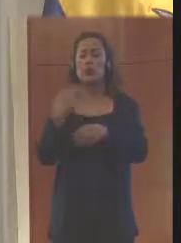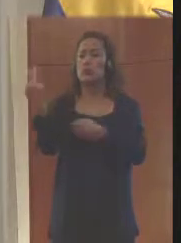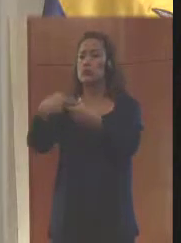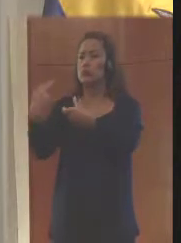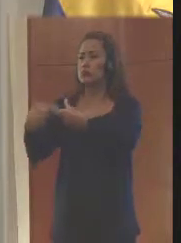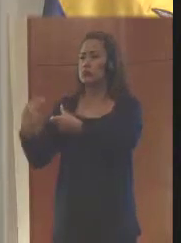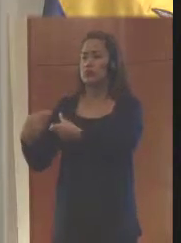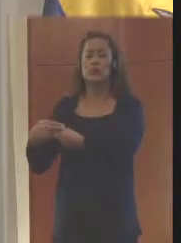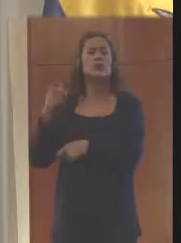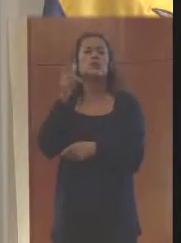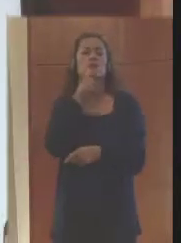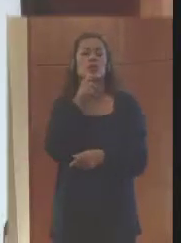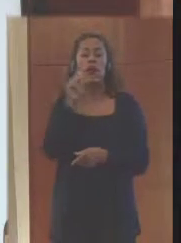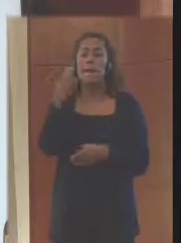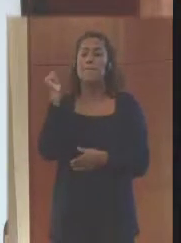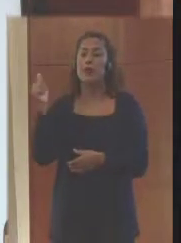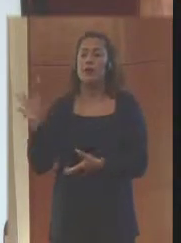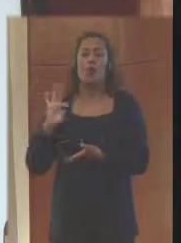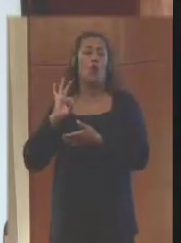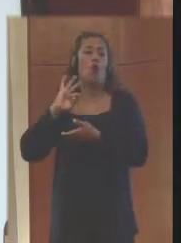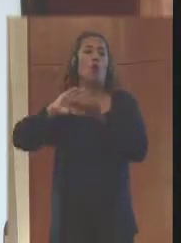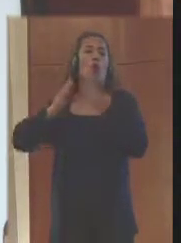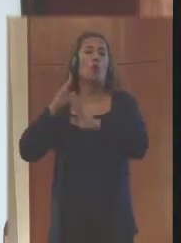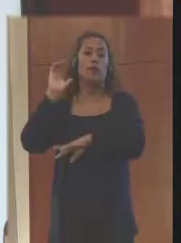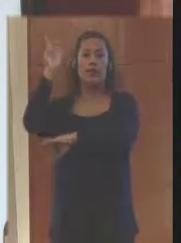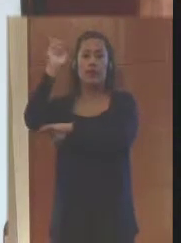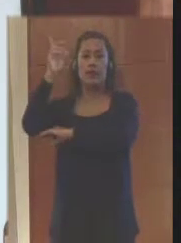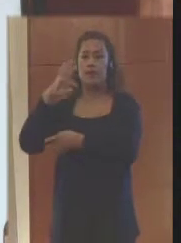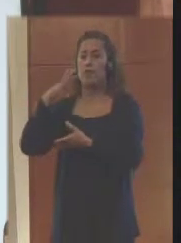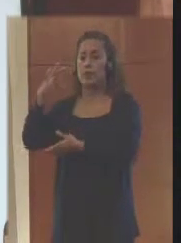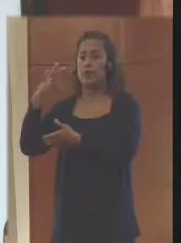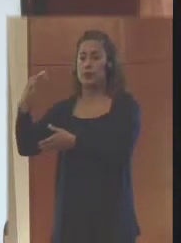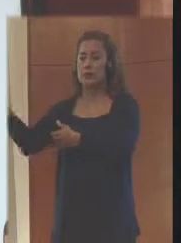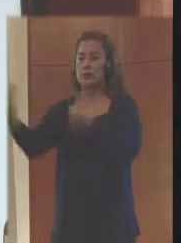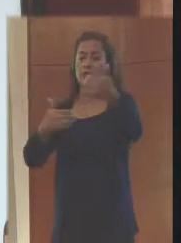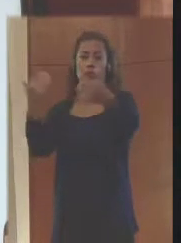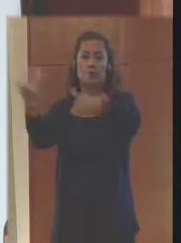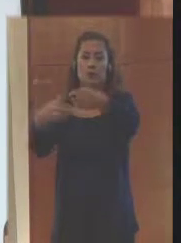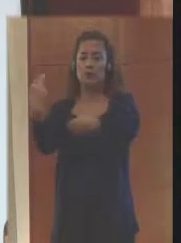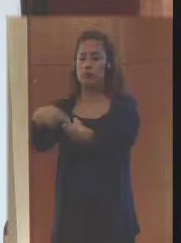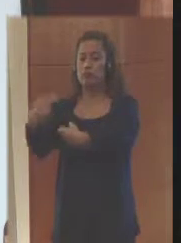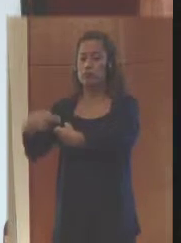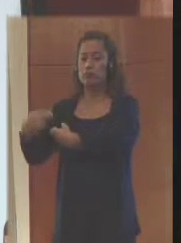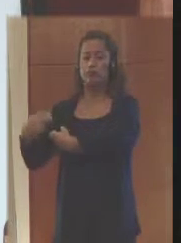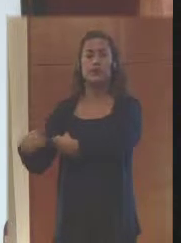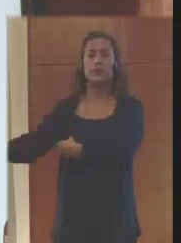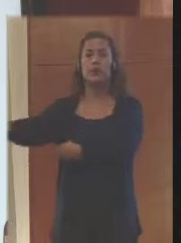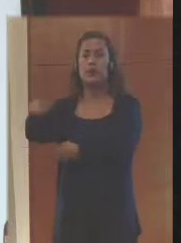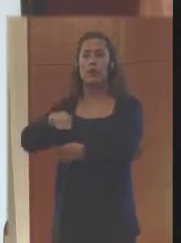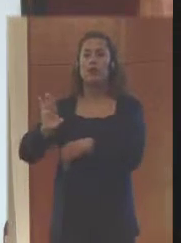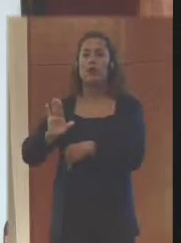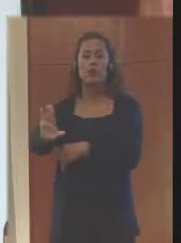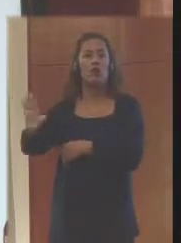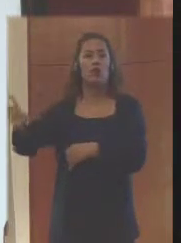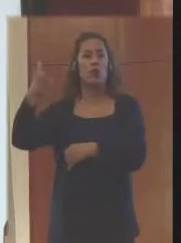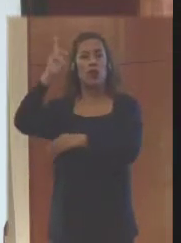participen los mismos representantes de la comunidad, los líderes, esos líderes naturales, esos líderes que lo hacemos